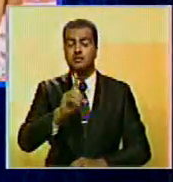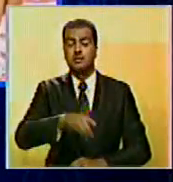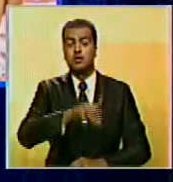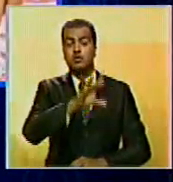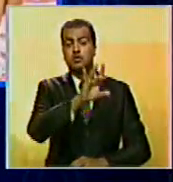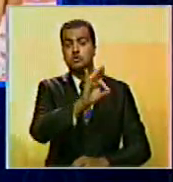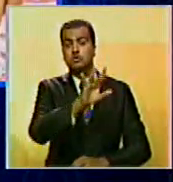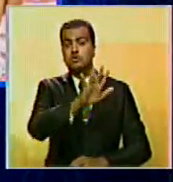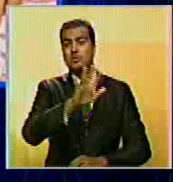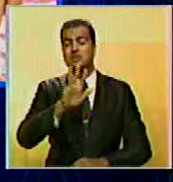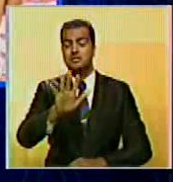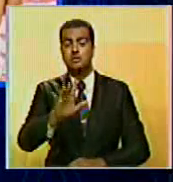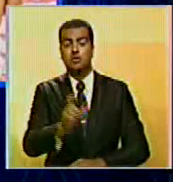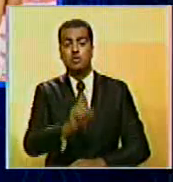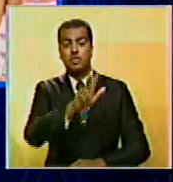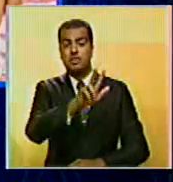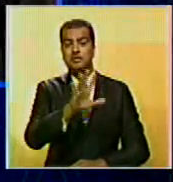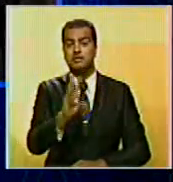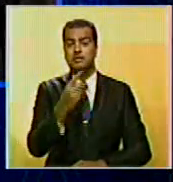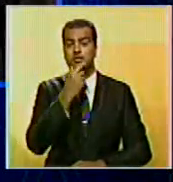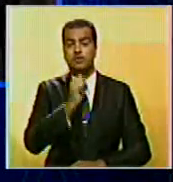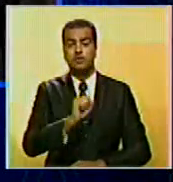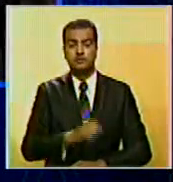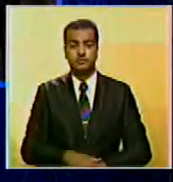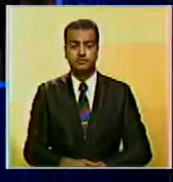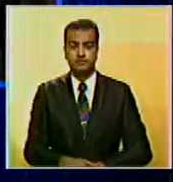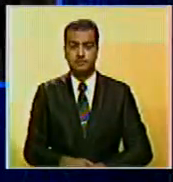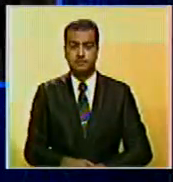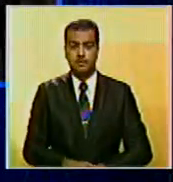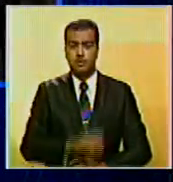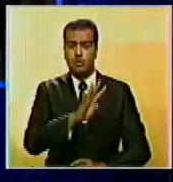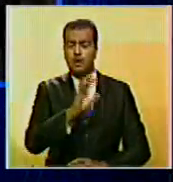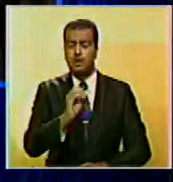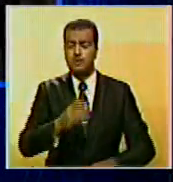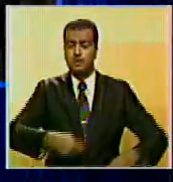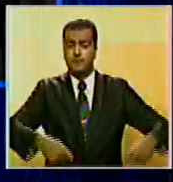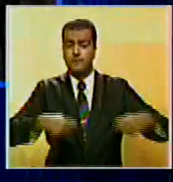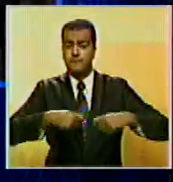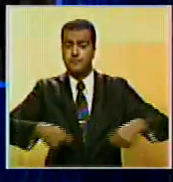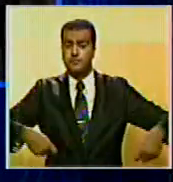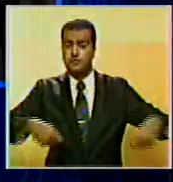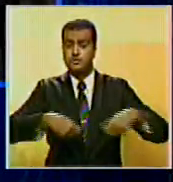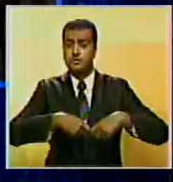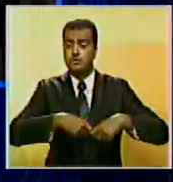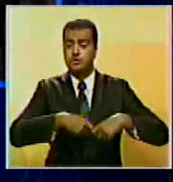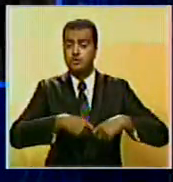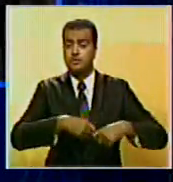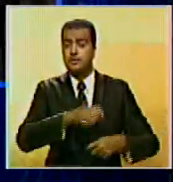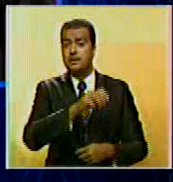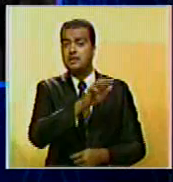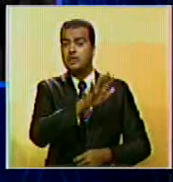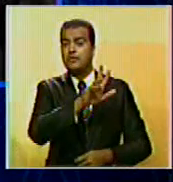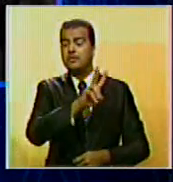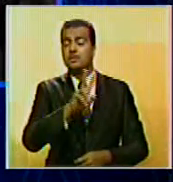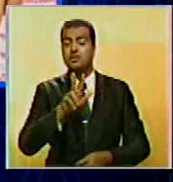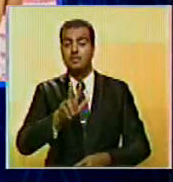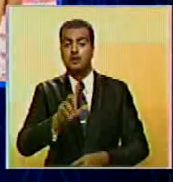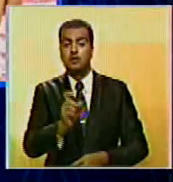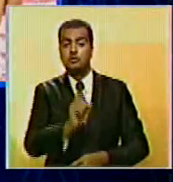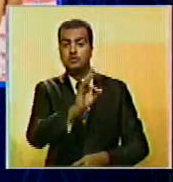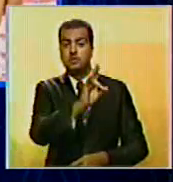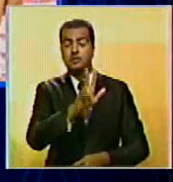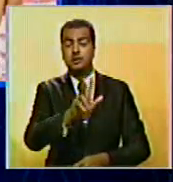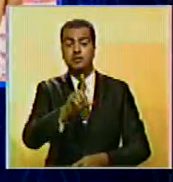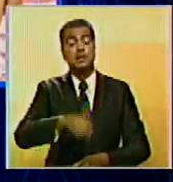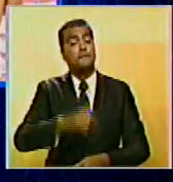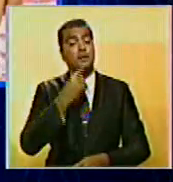855,36 bolívares. Las 40 unidades de pañales de talla mediana estarán en 523,63 bolívares